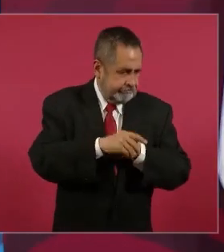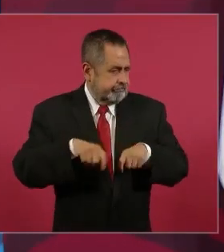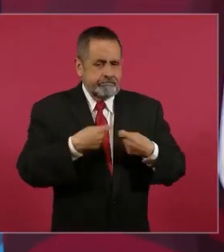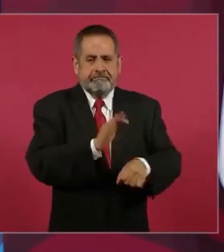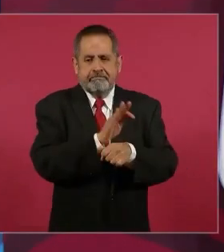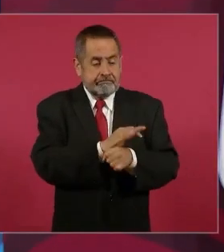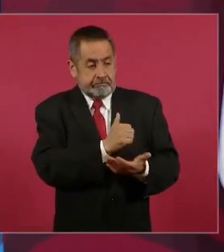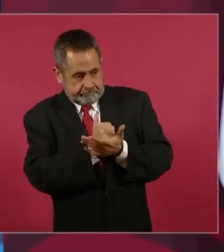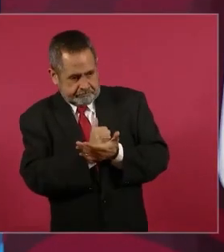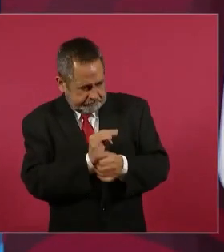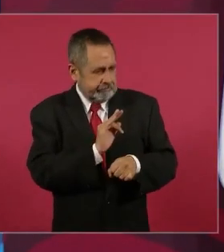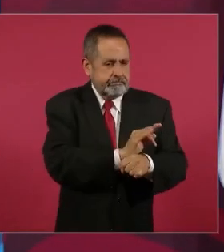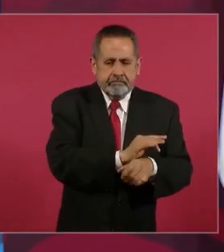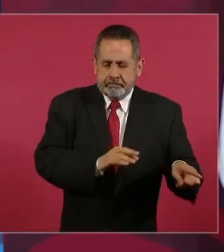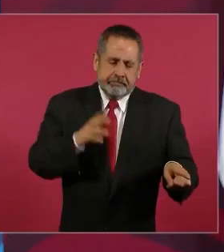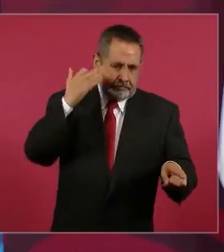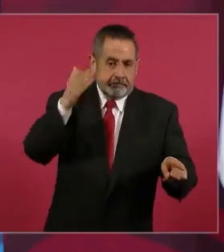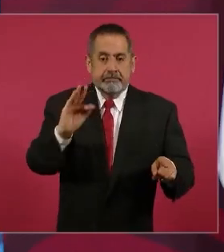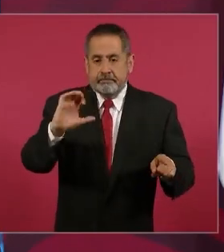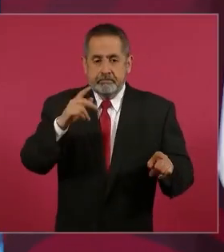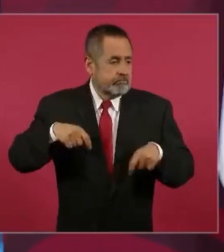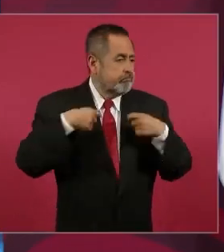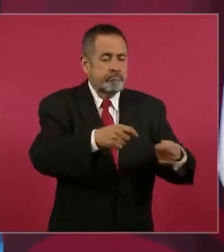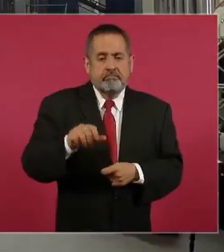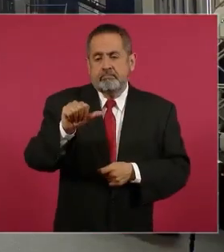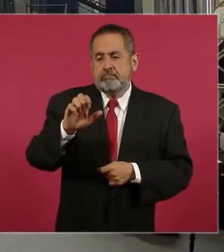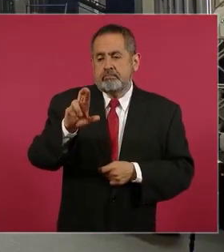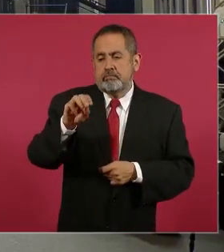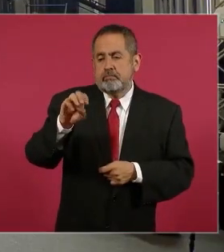por ayudarle en el fraude electoral les dio Aeroméxico